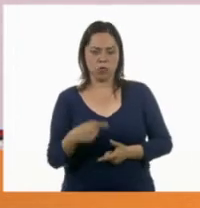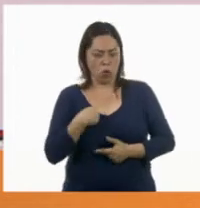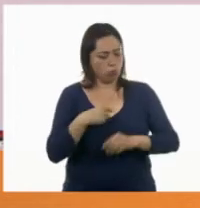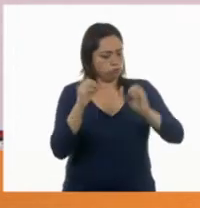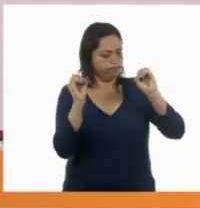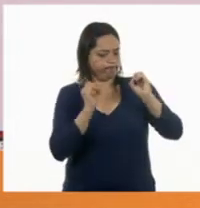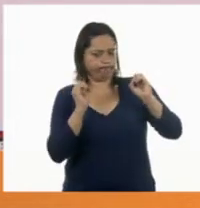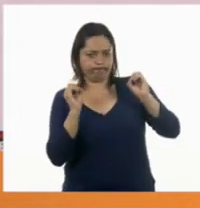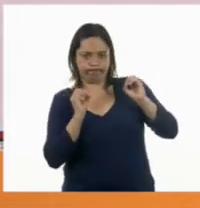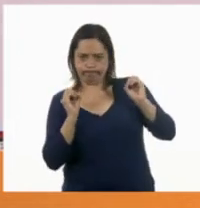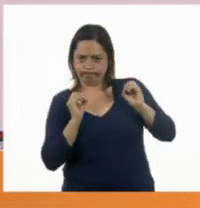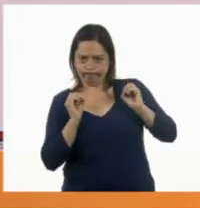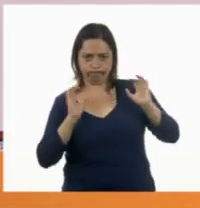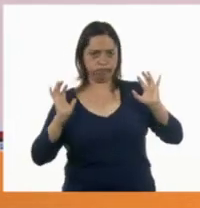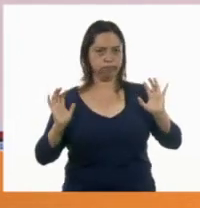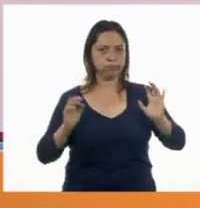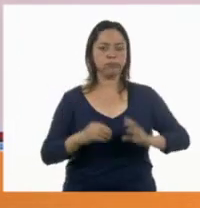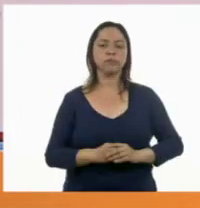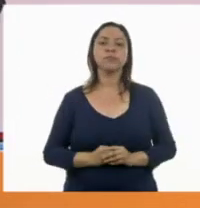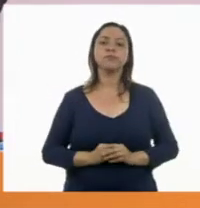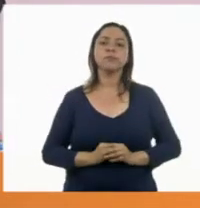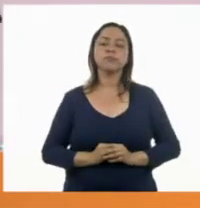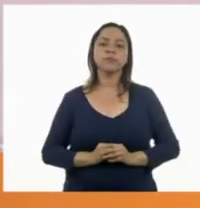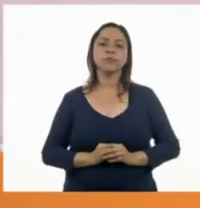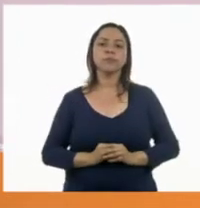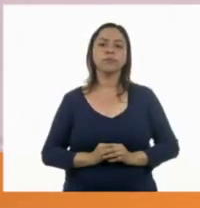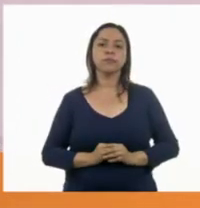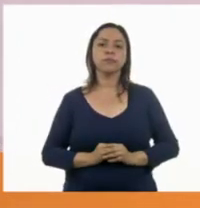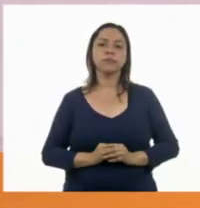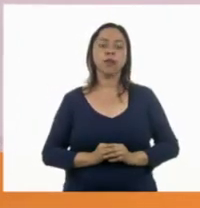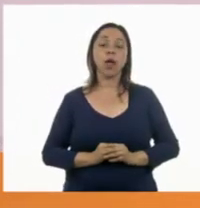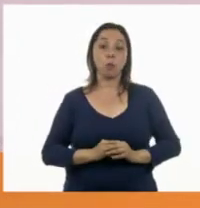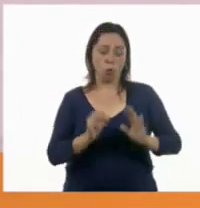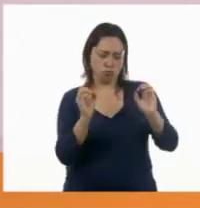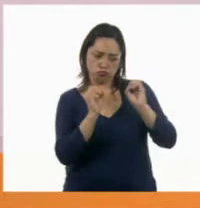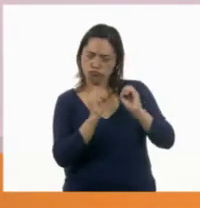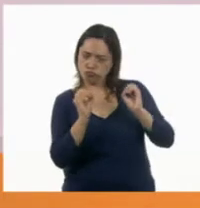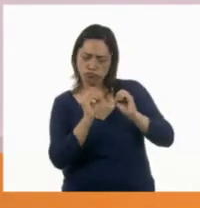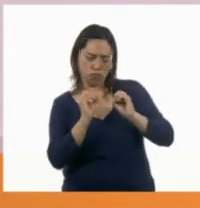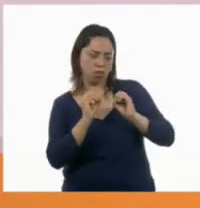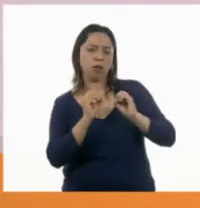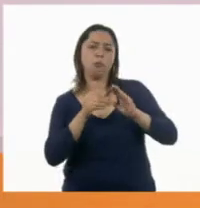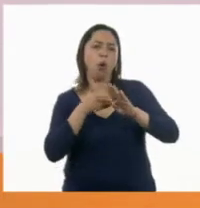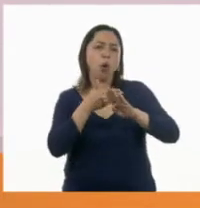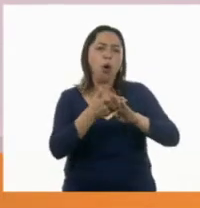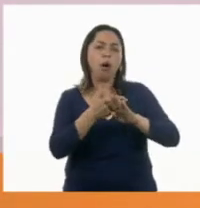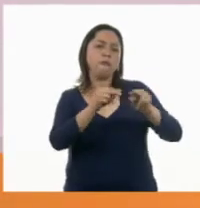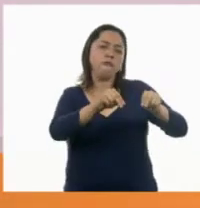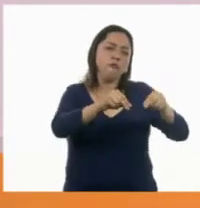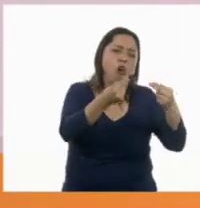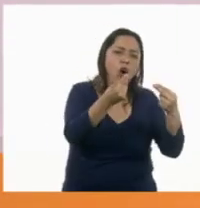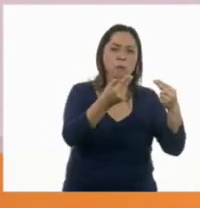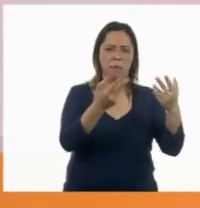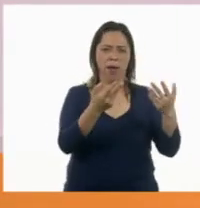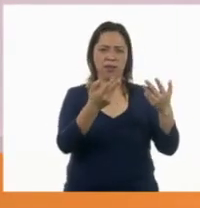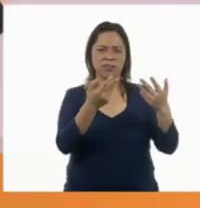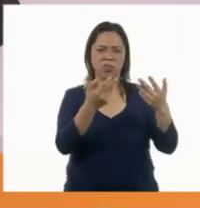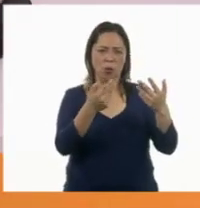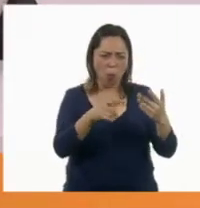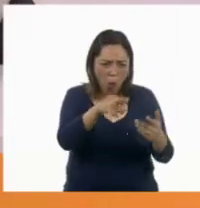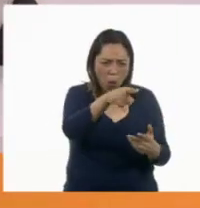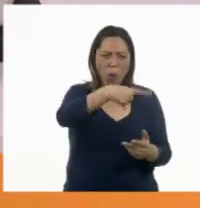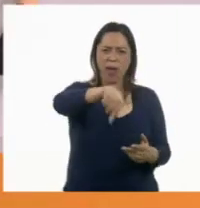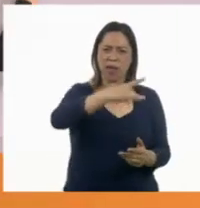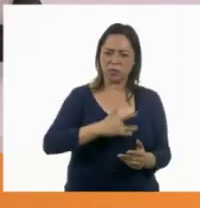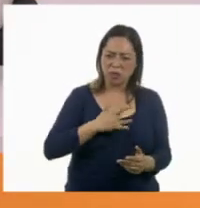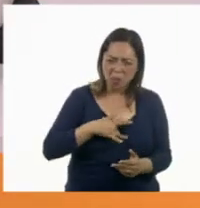en bromas que lastimen. En bromas